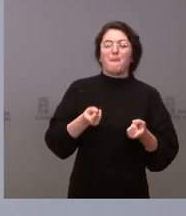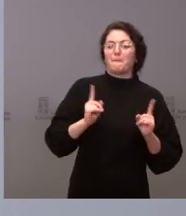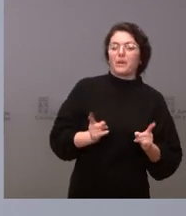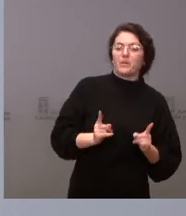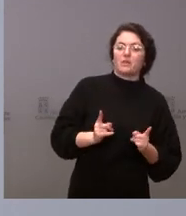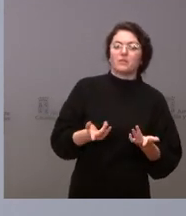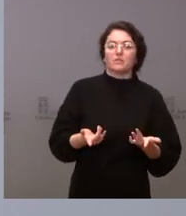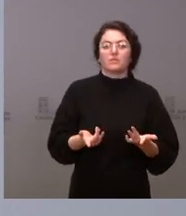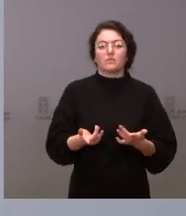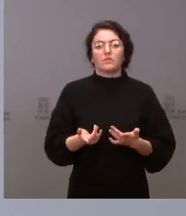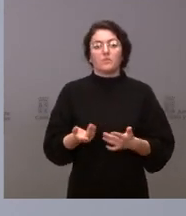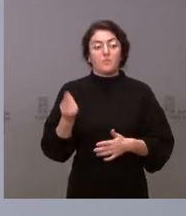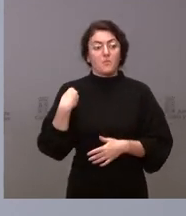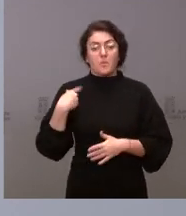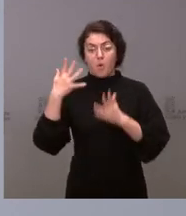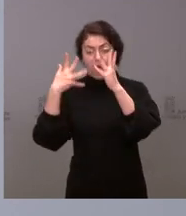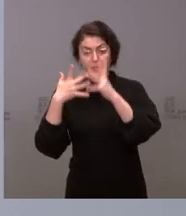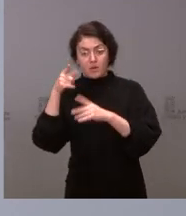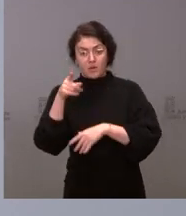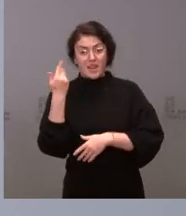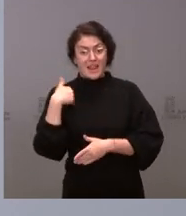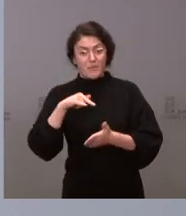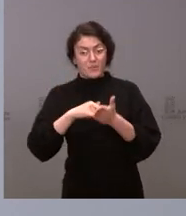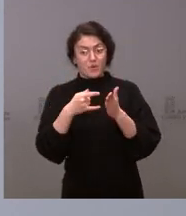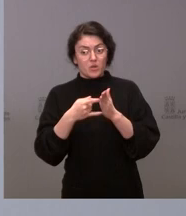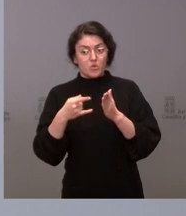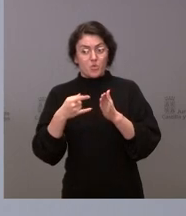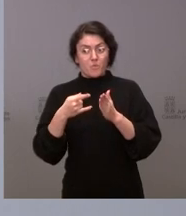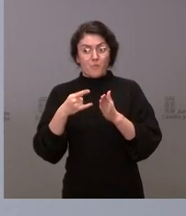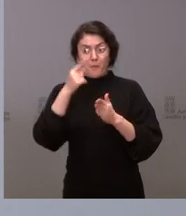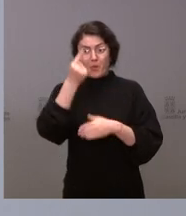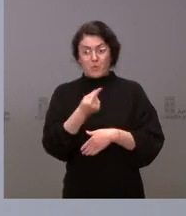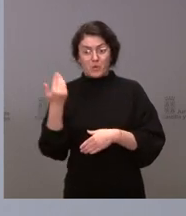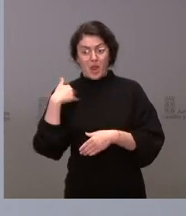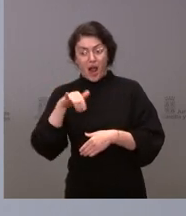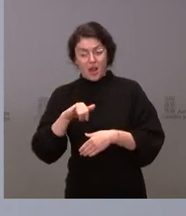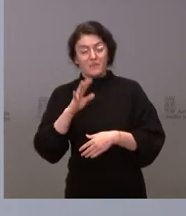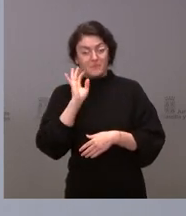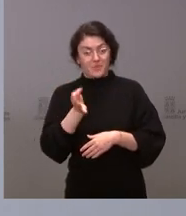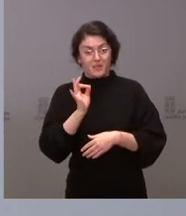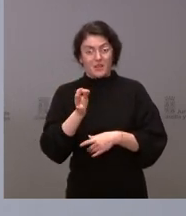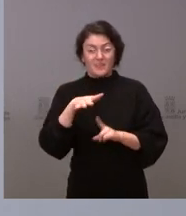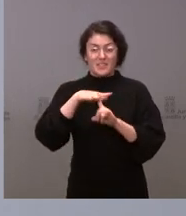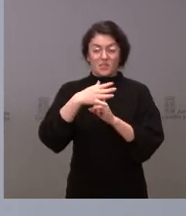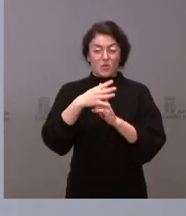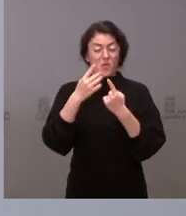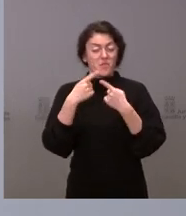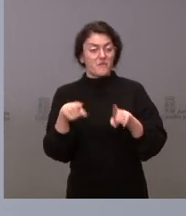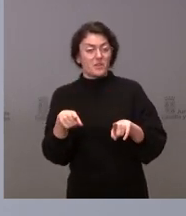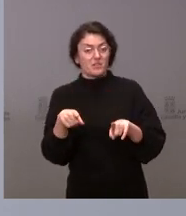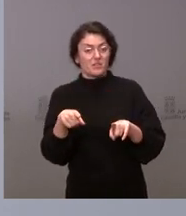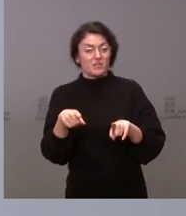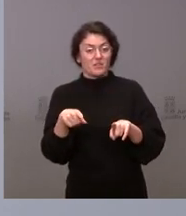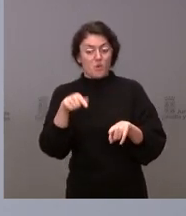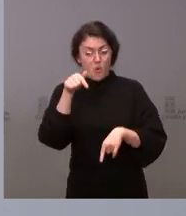administraciones que tienen ya un proyecto de presupuestos también las circunstancias desde el propio escenario macroeconómico son distintas hoy de las que se tenían